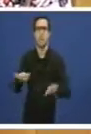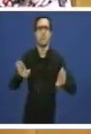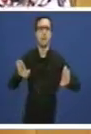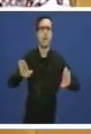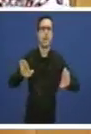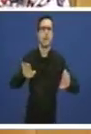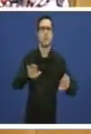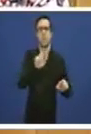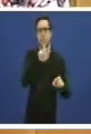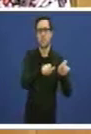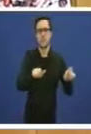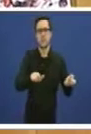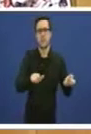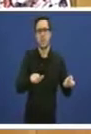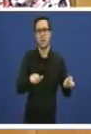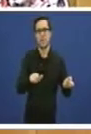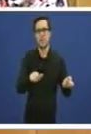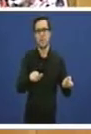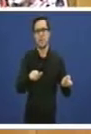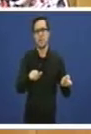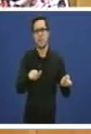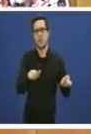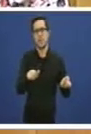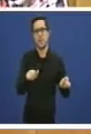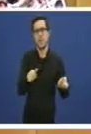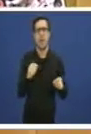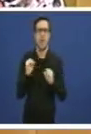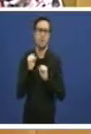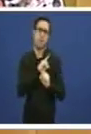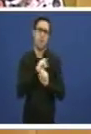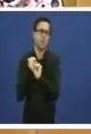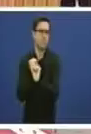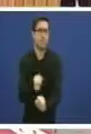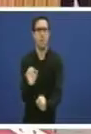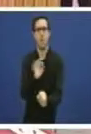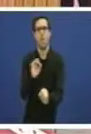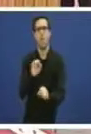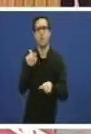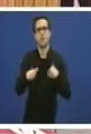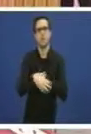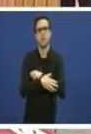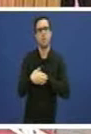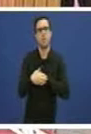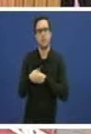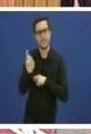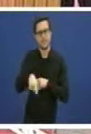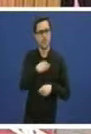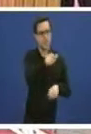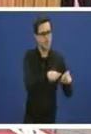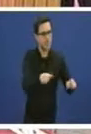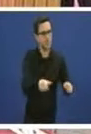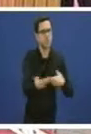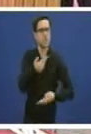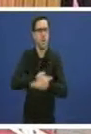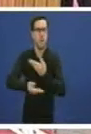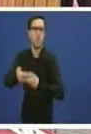personas, verdade que non, sen recursos, verdade que non, verdade que asas persoas tamén lle se está vostede a pedir contribución, que